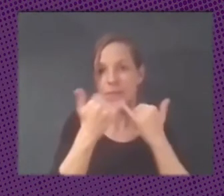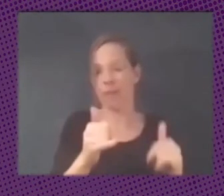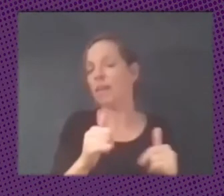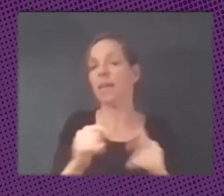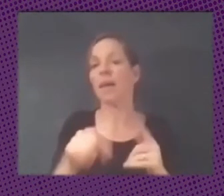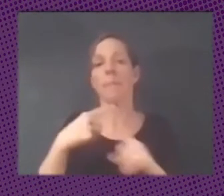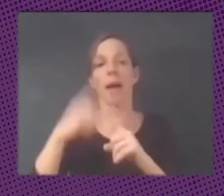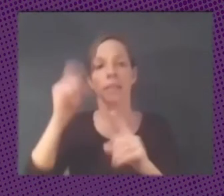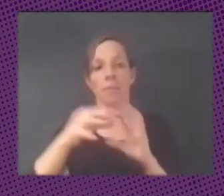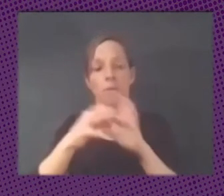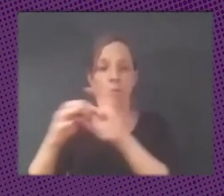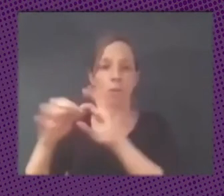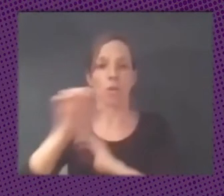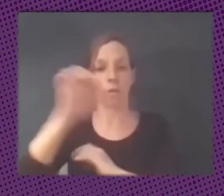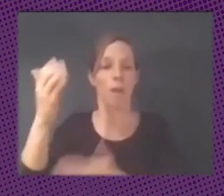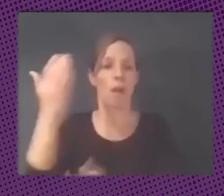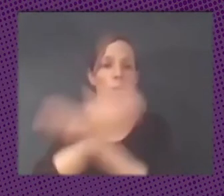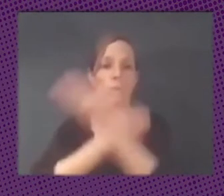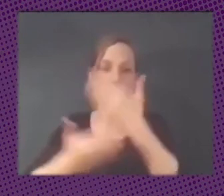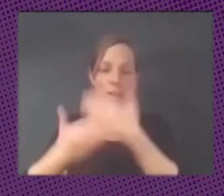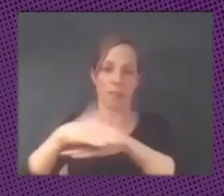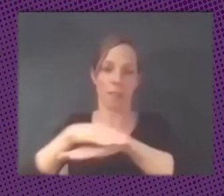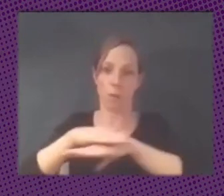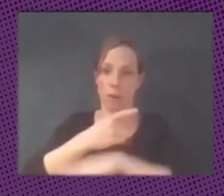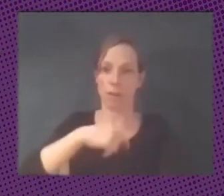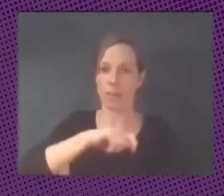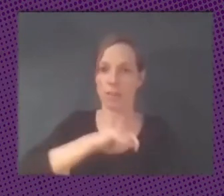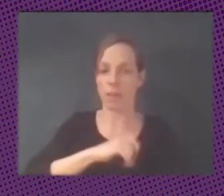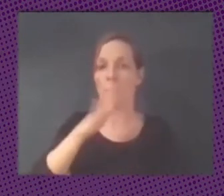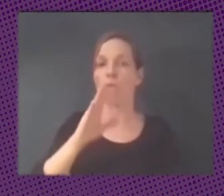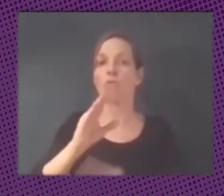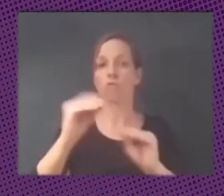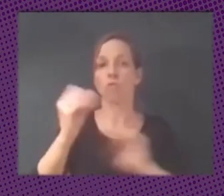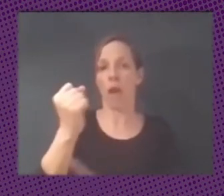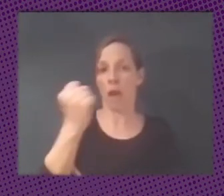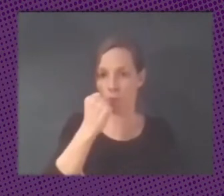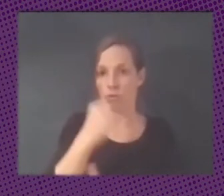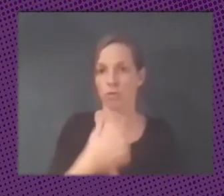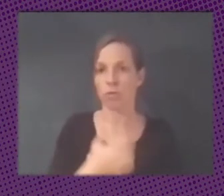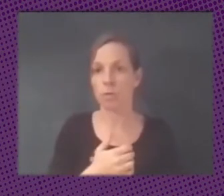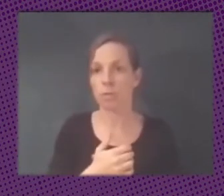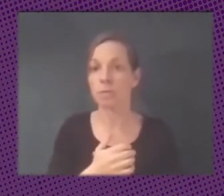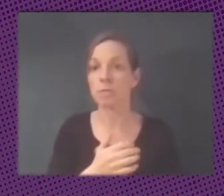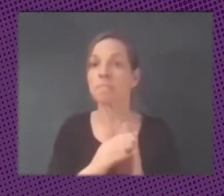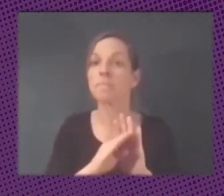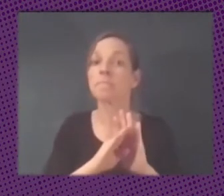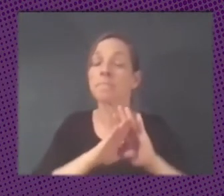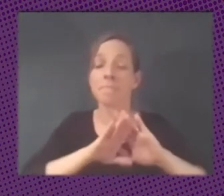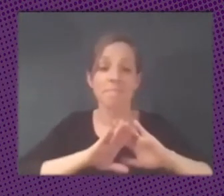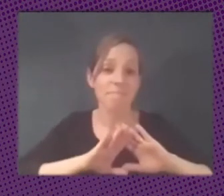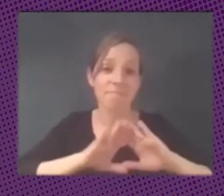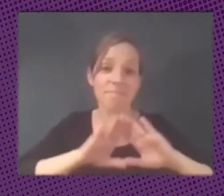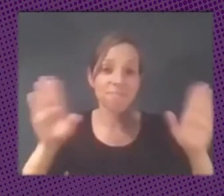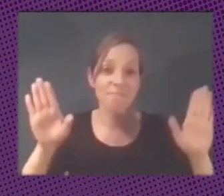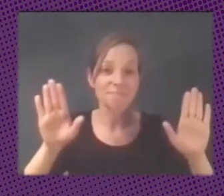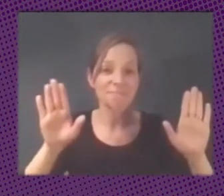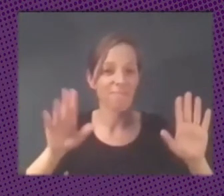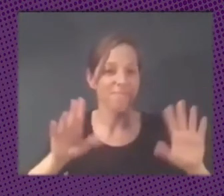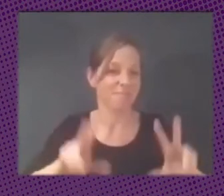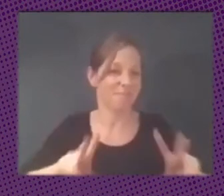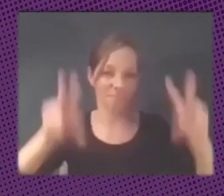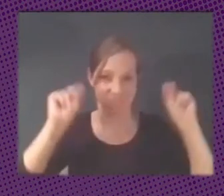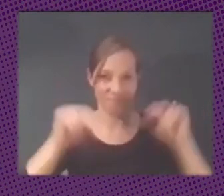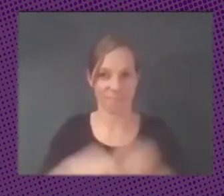y Cooperación del Gobierno de España por el apoyo al mismo y sin más esto ha sido por ahí